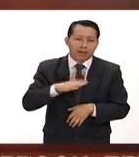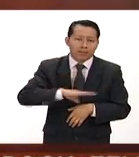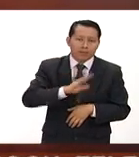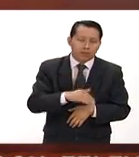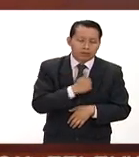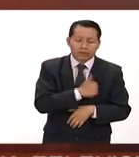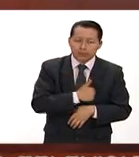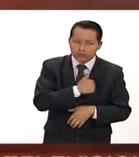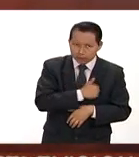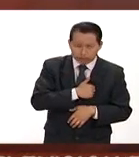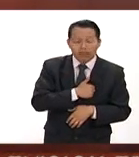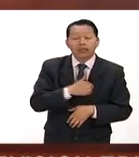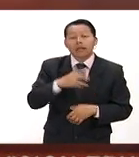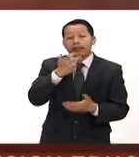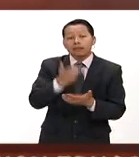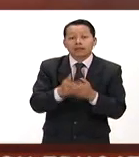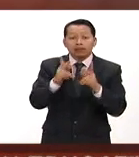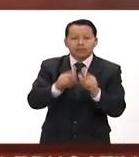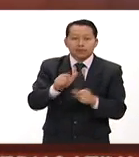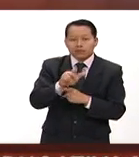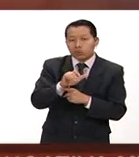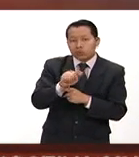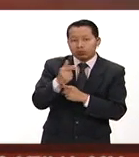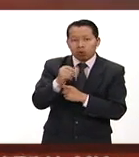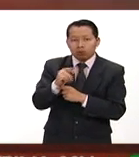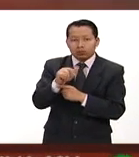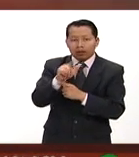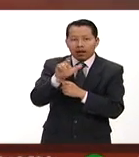Descanse en paz Luis González de Alba